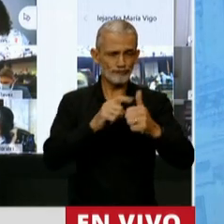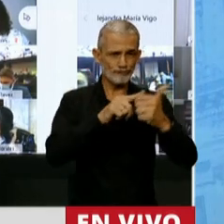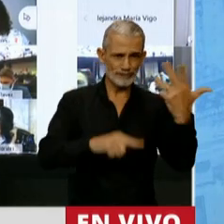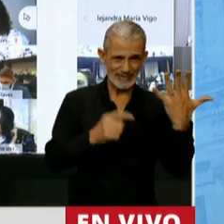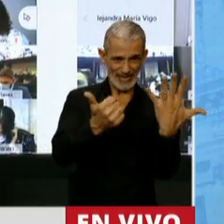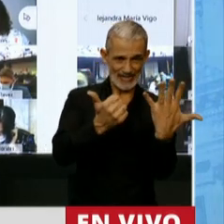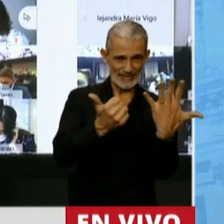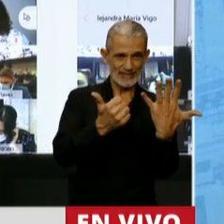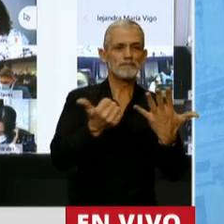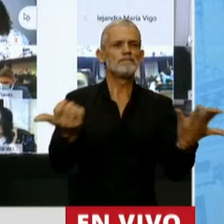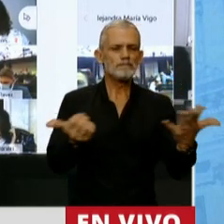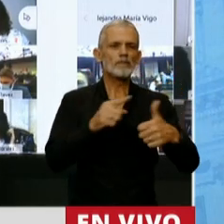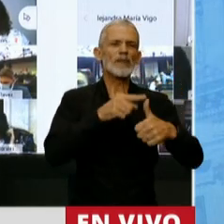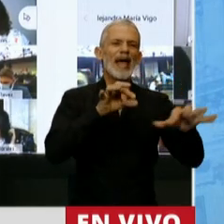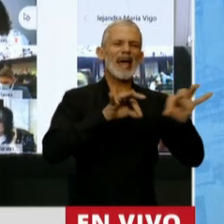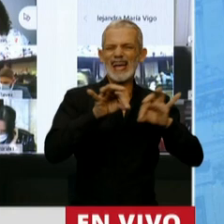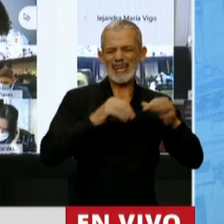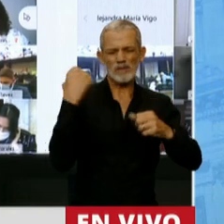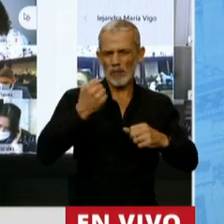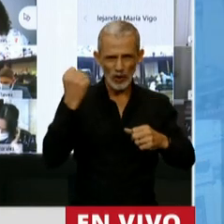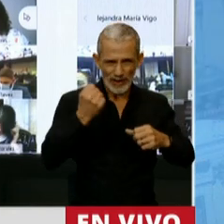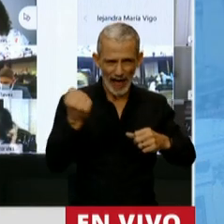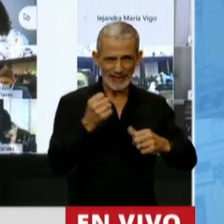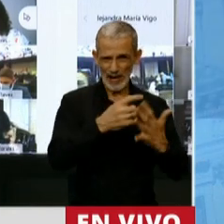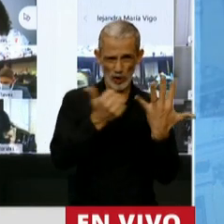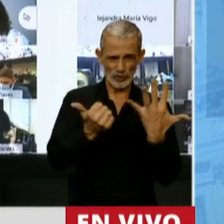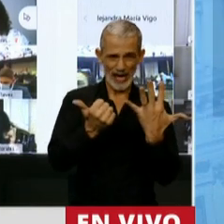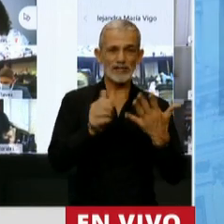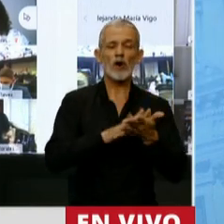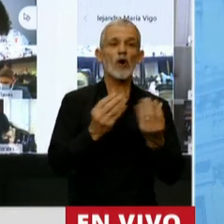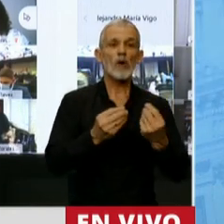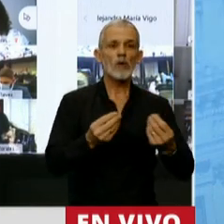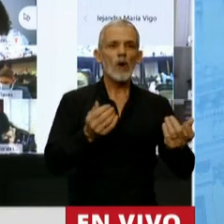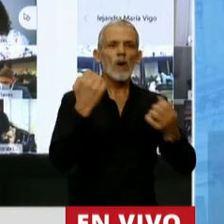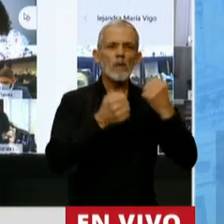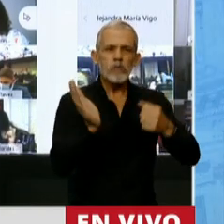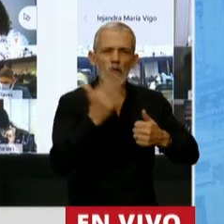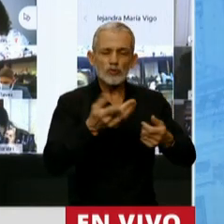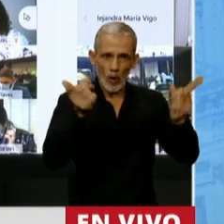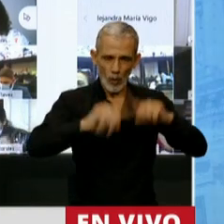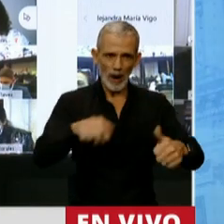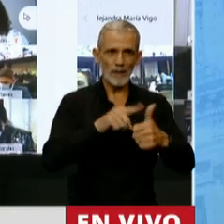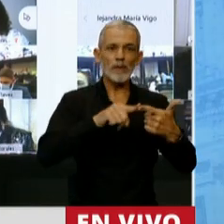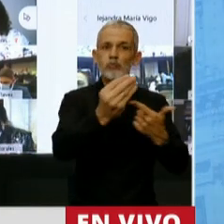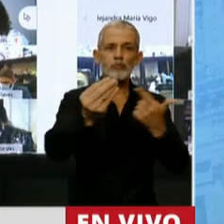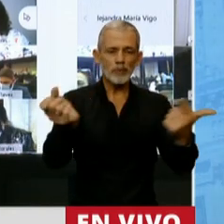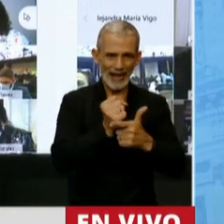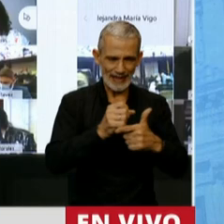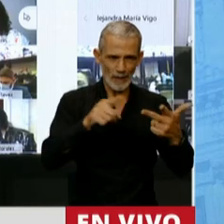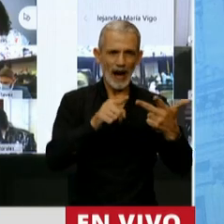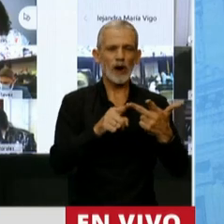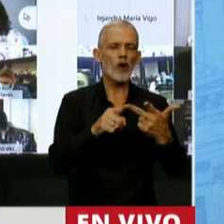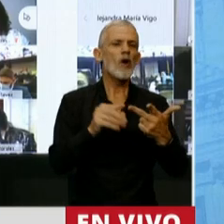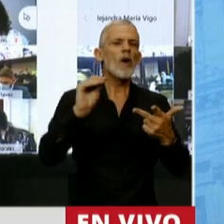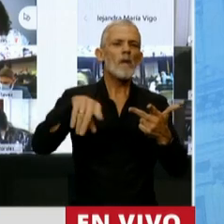podríamos llamar estratégicos y que tienen que ver con la reactivación productiva, la generación de empleo, el